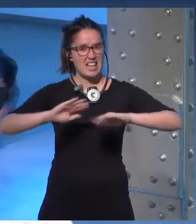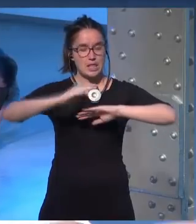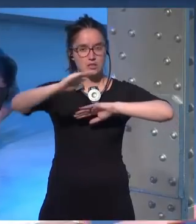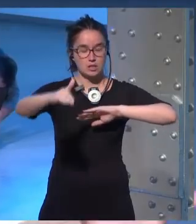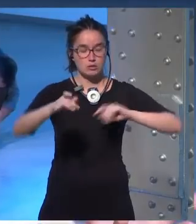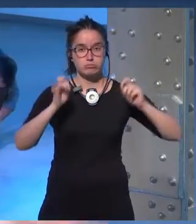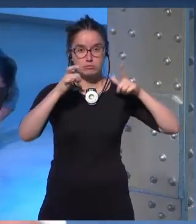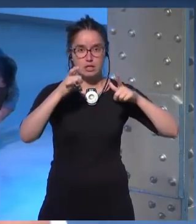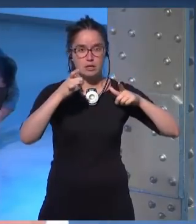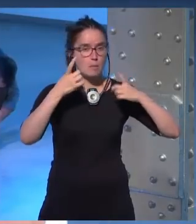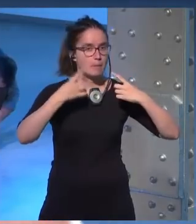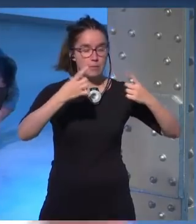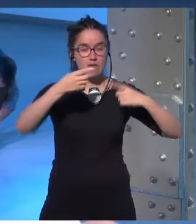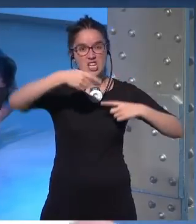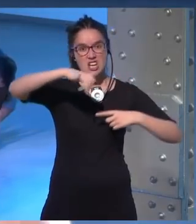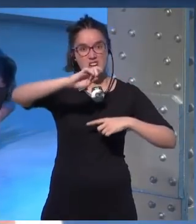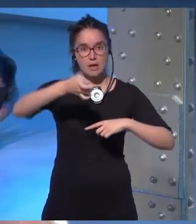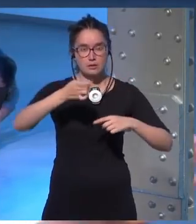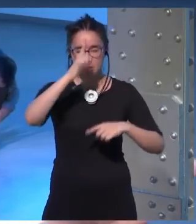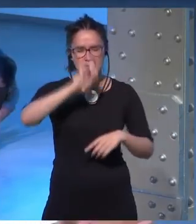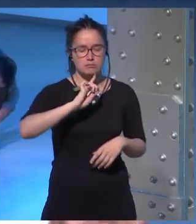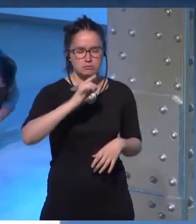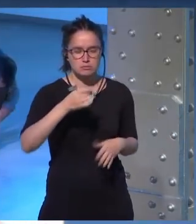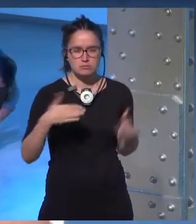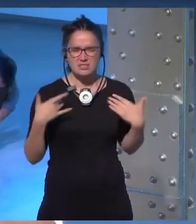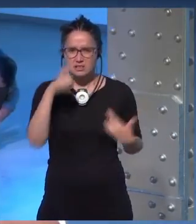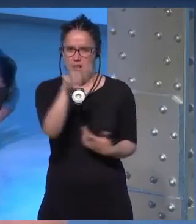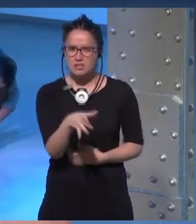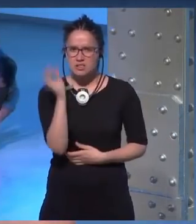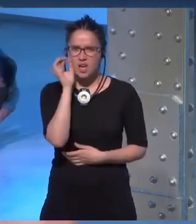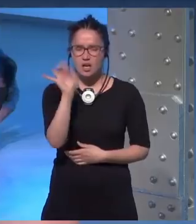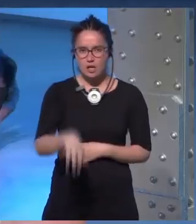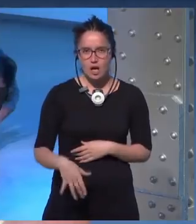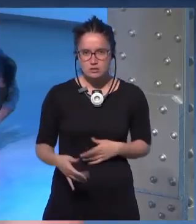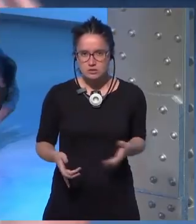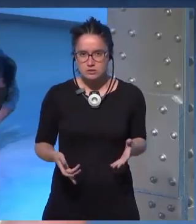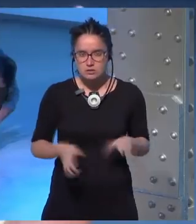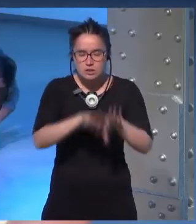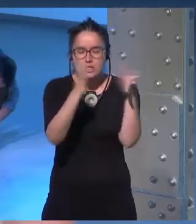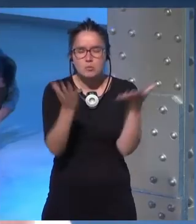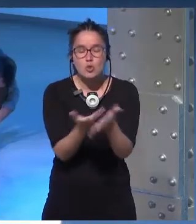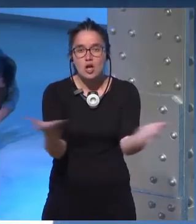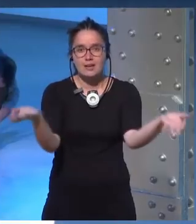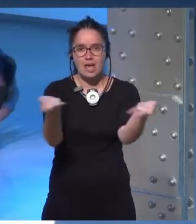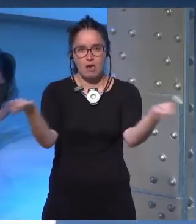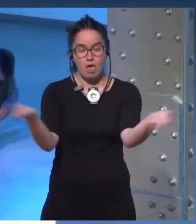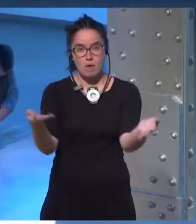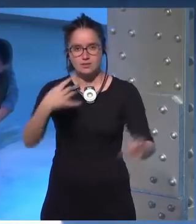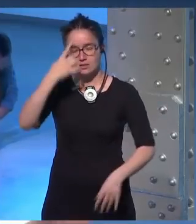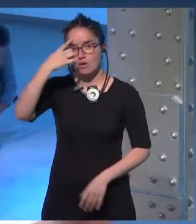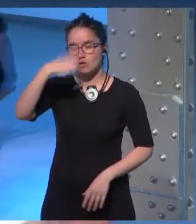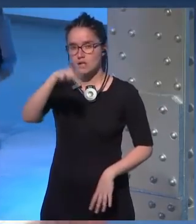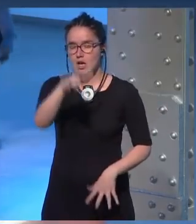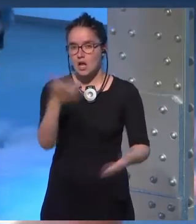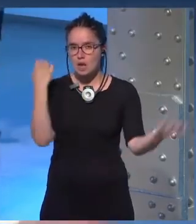imagen que tuve de Nix y de repente dije quién es esta tía qué es lo que pasa con este mundo yo sabía que